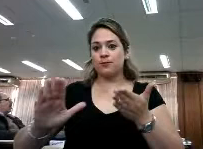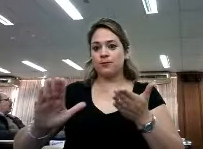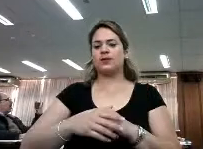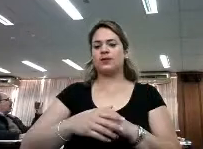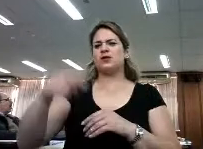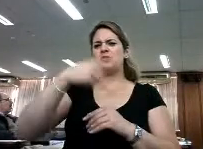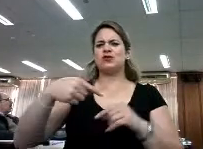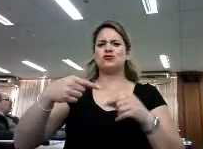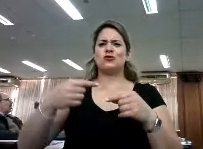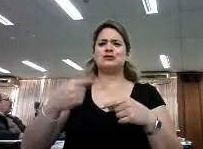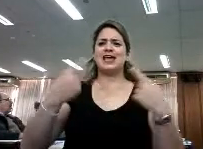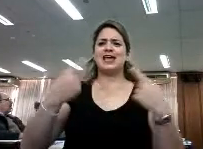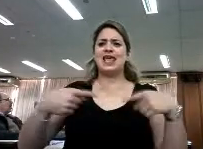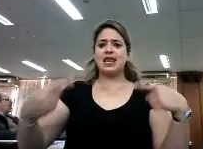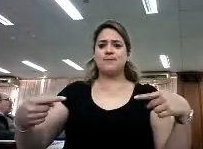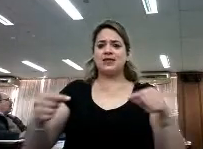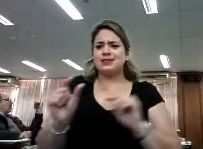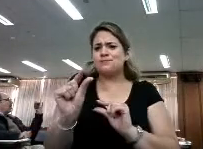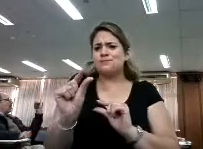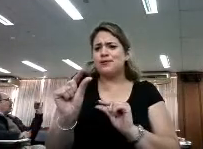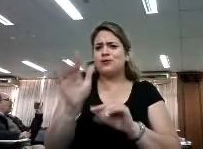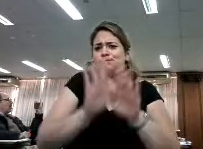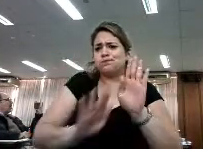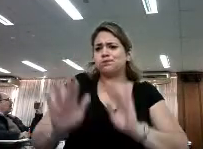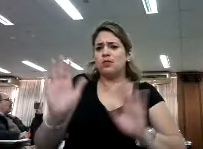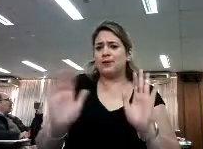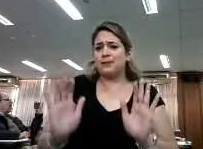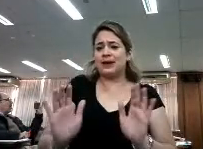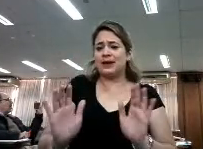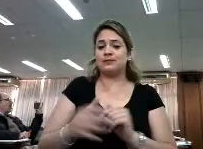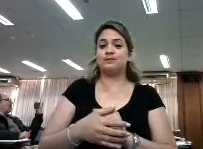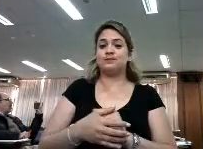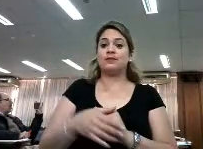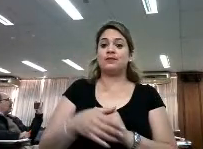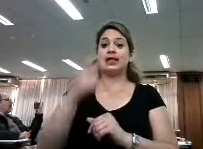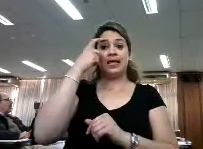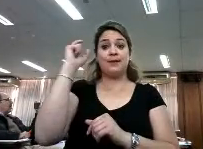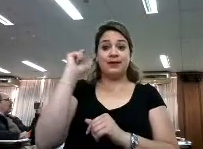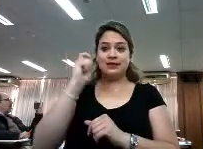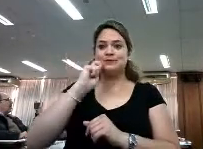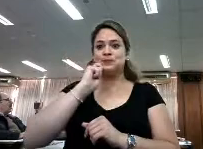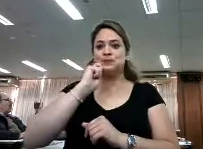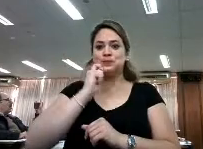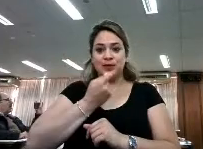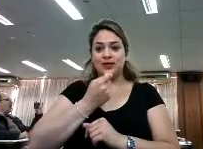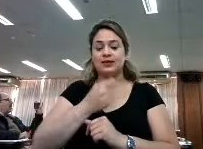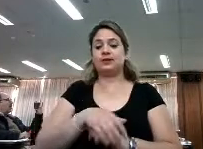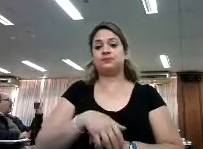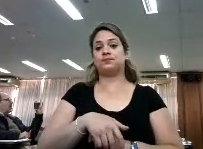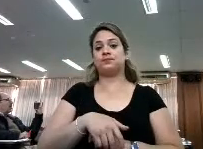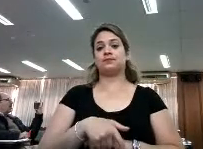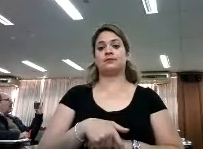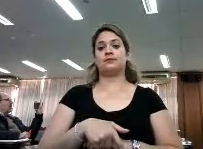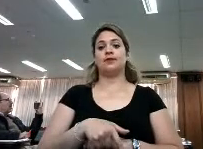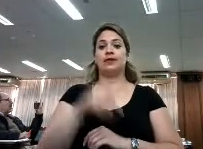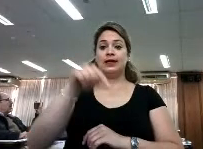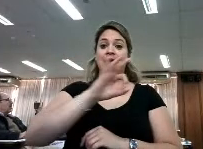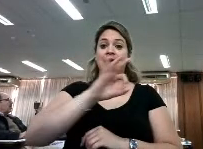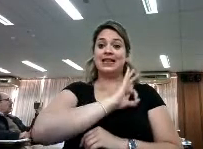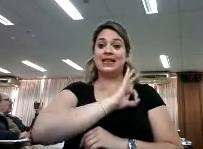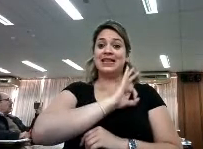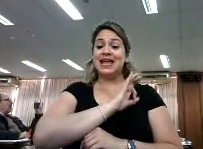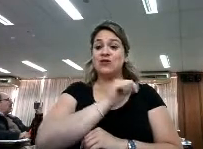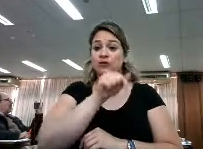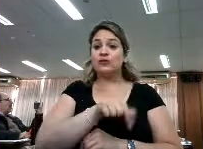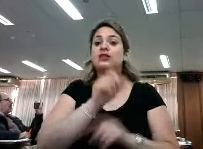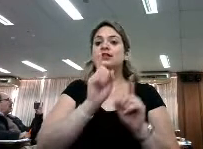herramientas que teníamos para poder hacer, fue algo muy lindo, una experiencia muy linda. En este año además a los